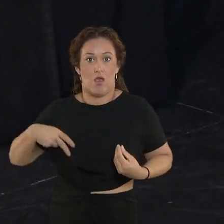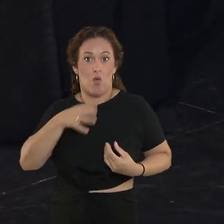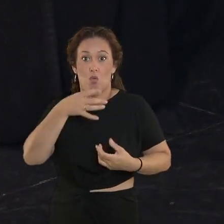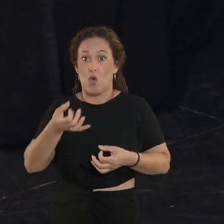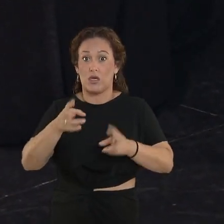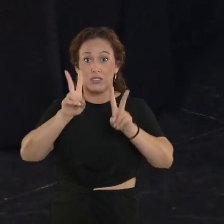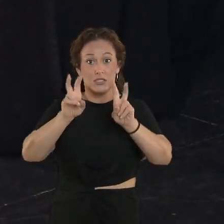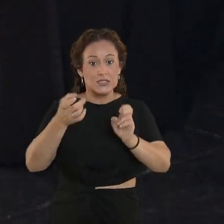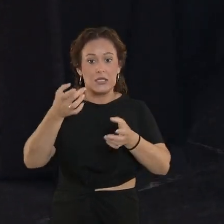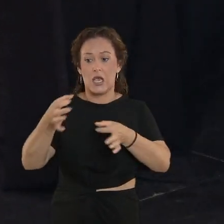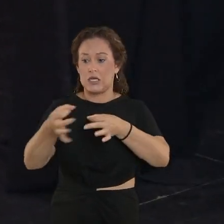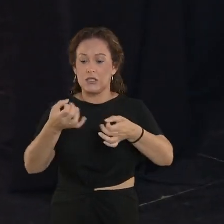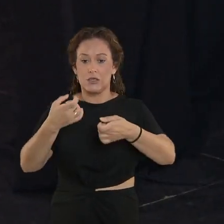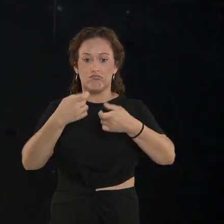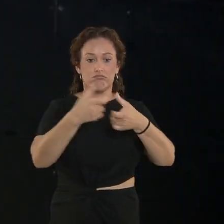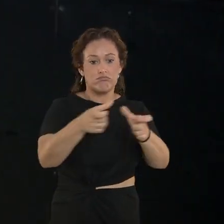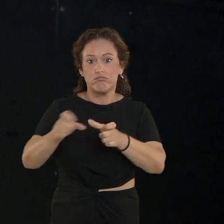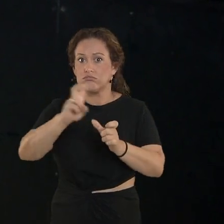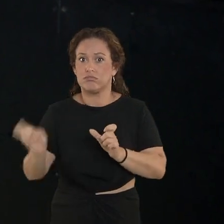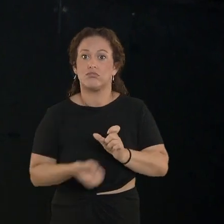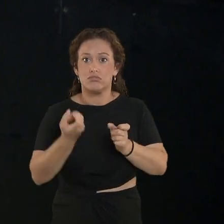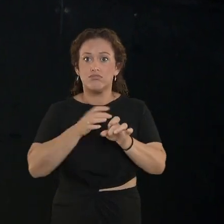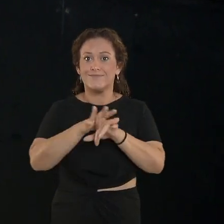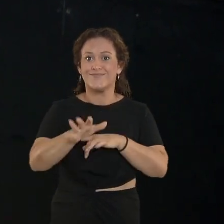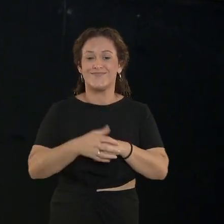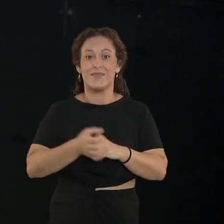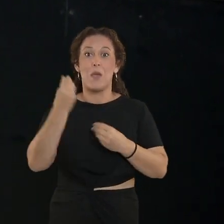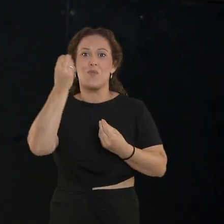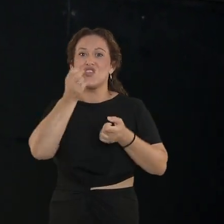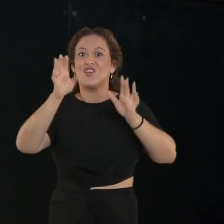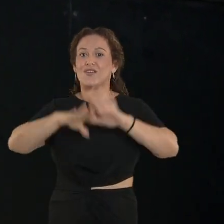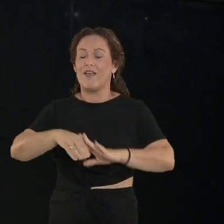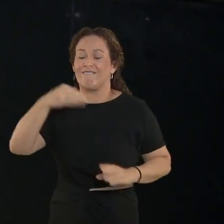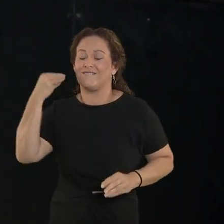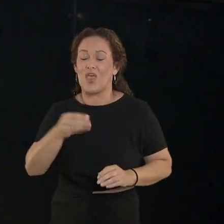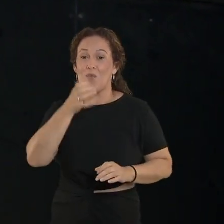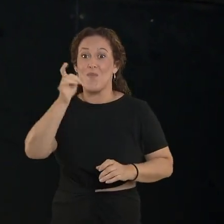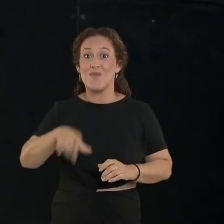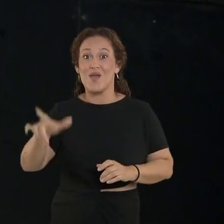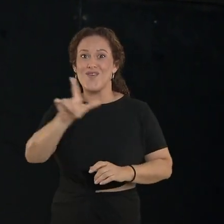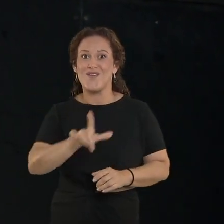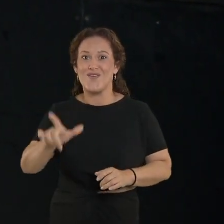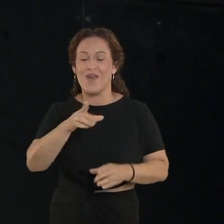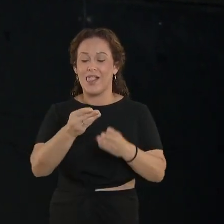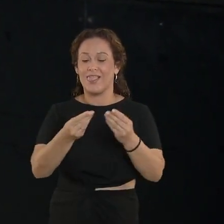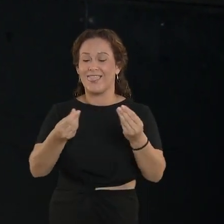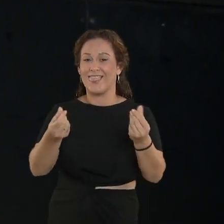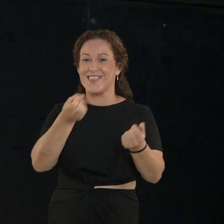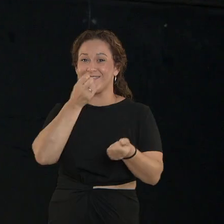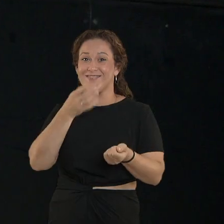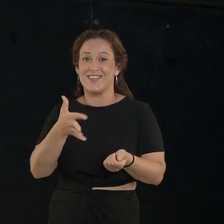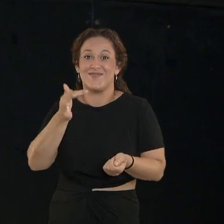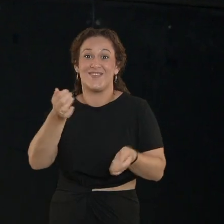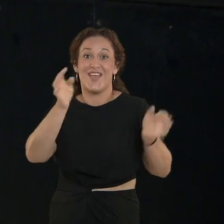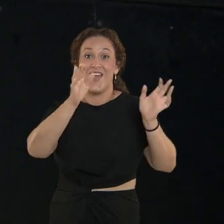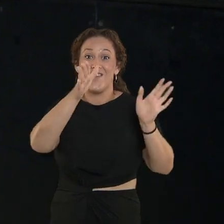toca todos los aspectos de las islas. Yo creo que en general también porque va a ser una buena noche, porque Julio pinta muy bien y porque en definitiva